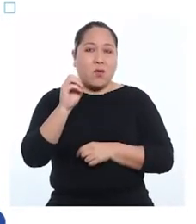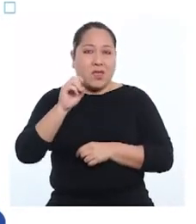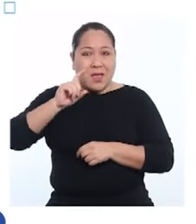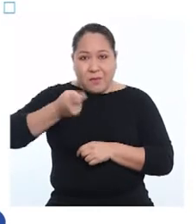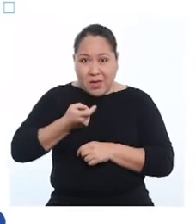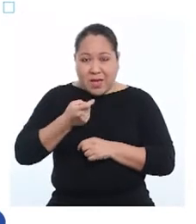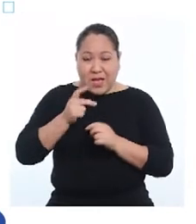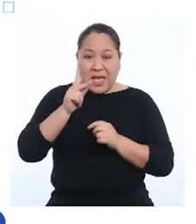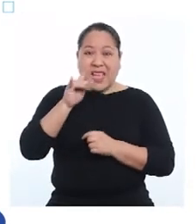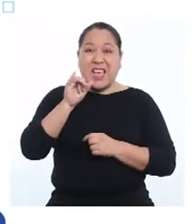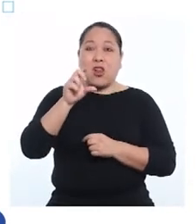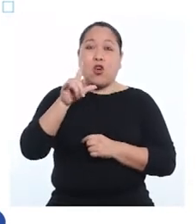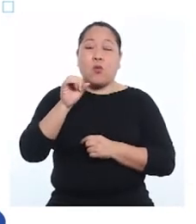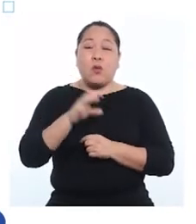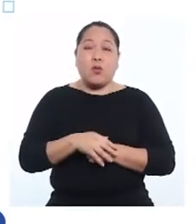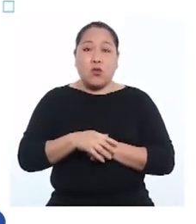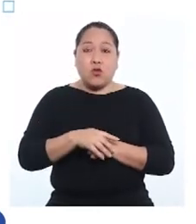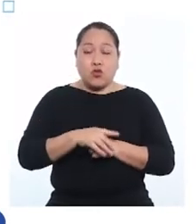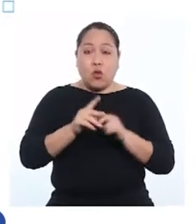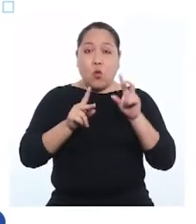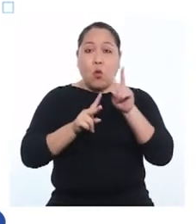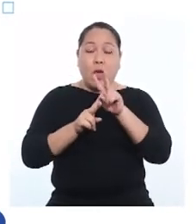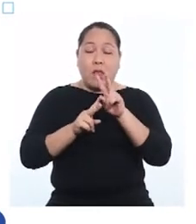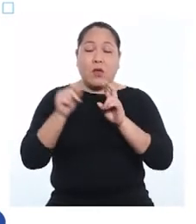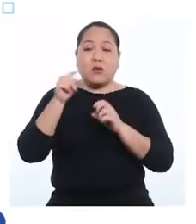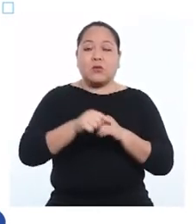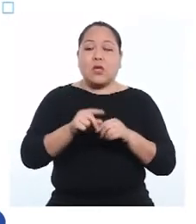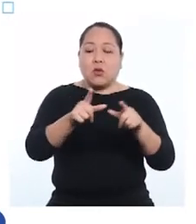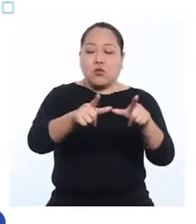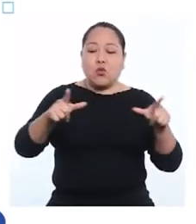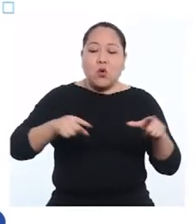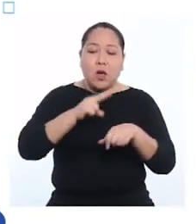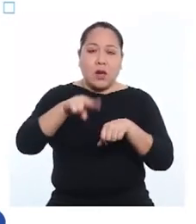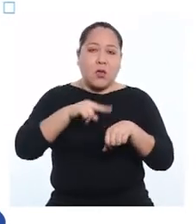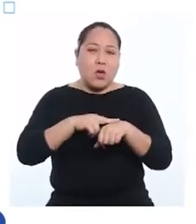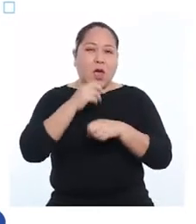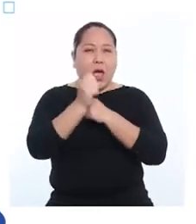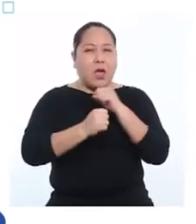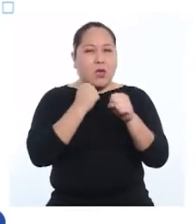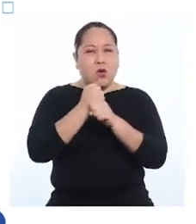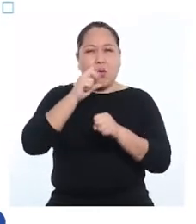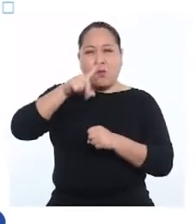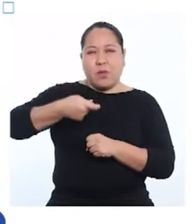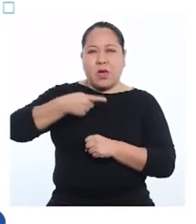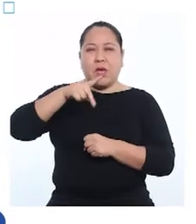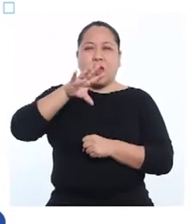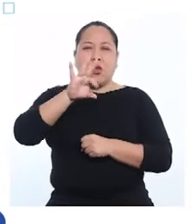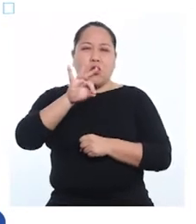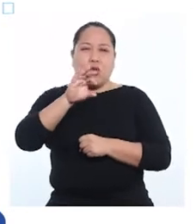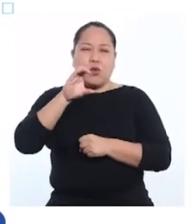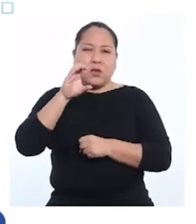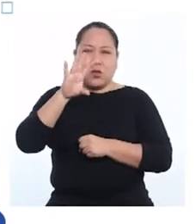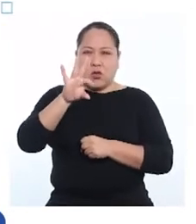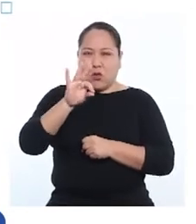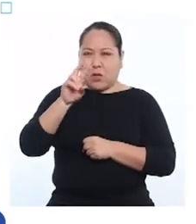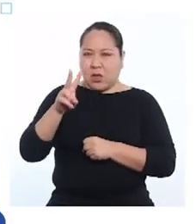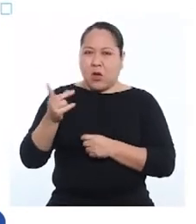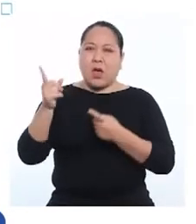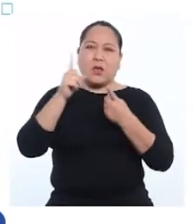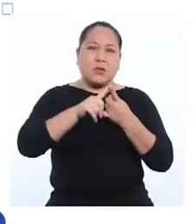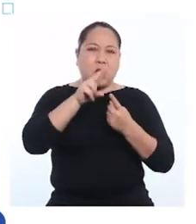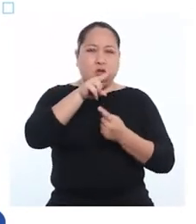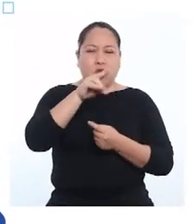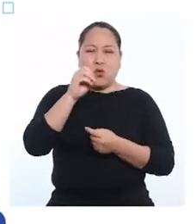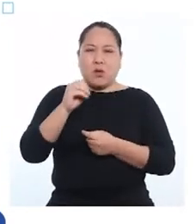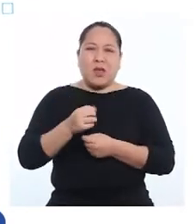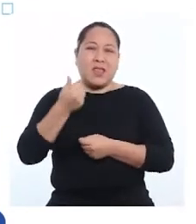.000 kilómetros cuadrados de hábitat natural entre los años 1992 y 2000,